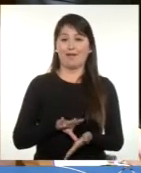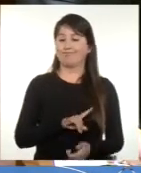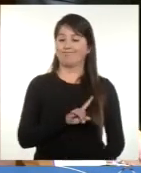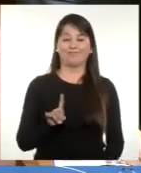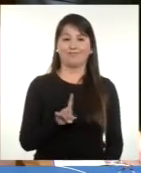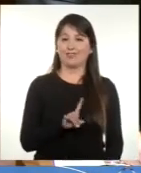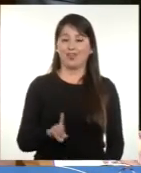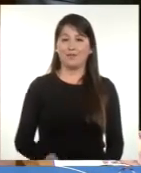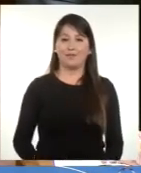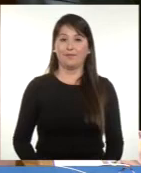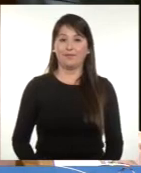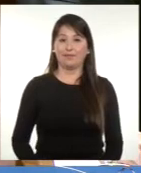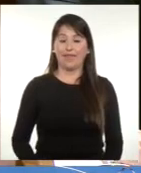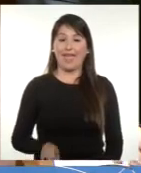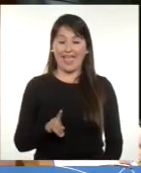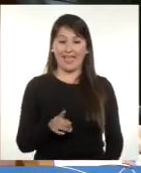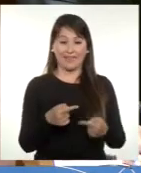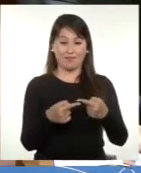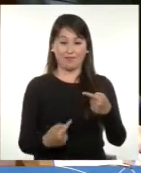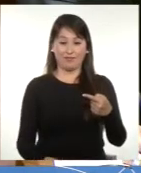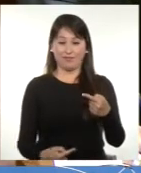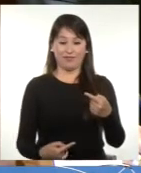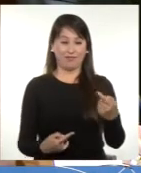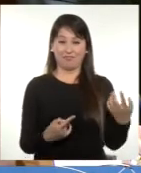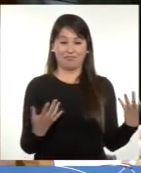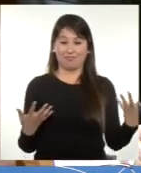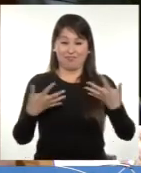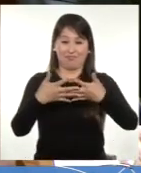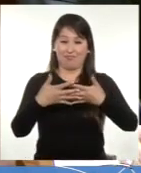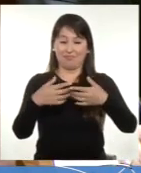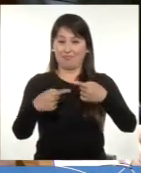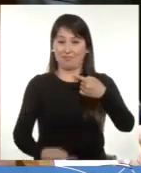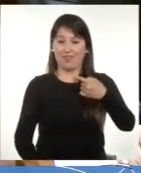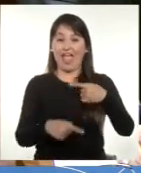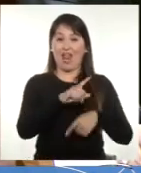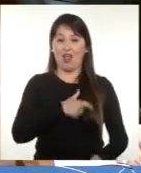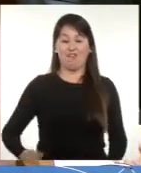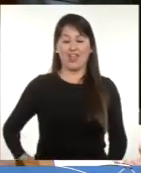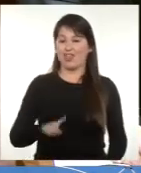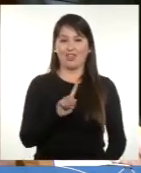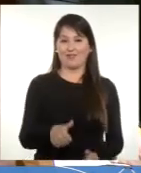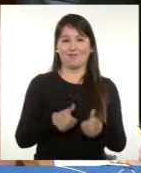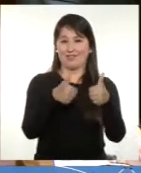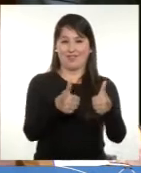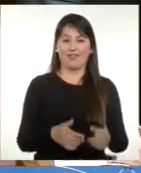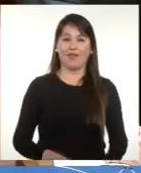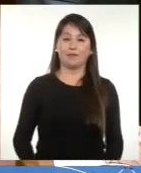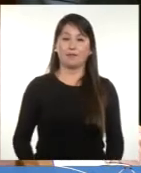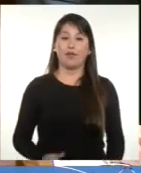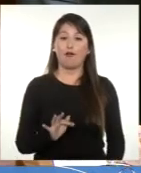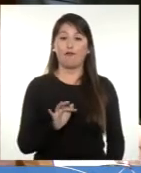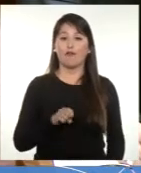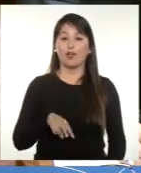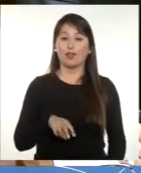Esta incoherencia no le hace bien al gobierno. Con respecto al FOGAPE que administra el Banco Estado, se amplía el universo de